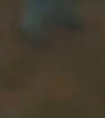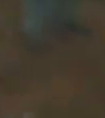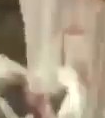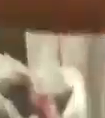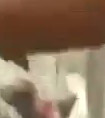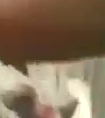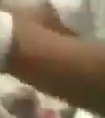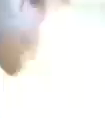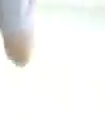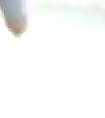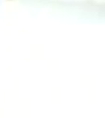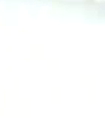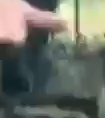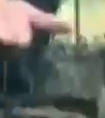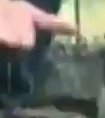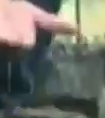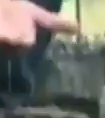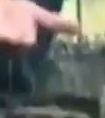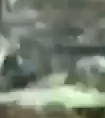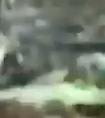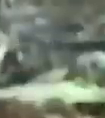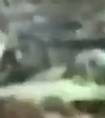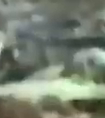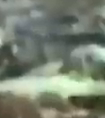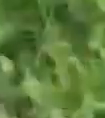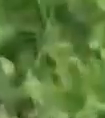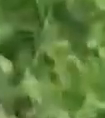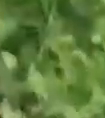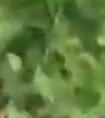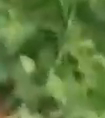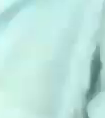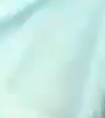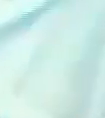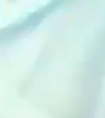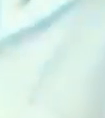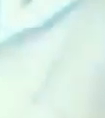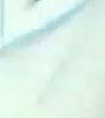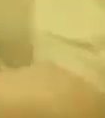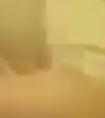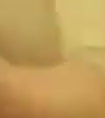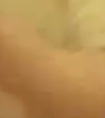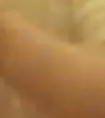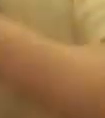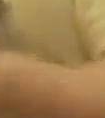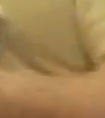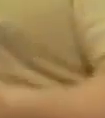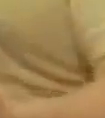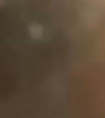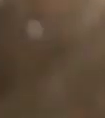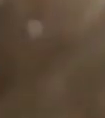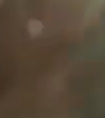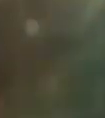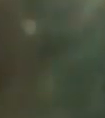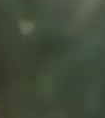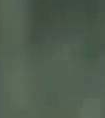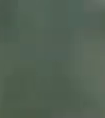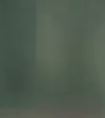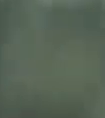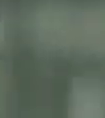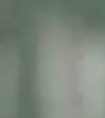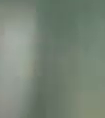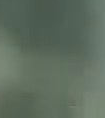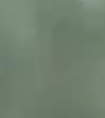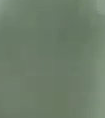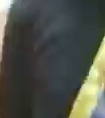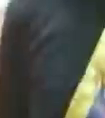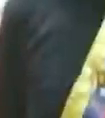plenipotenciaria. Que reconstruya los caminos de la armonía, del equilibrio, de la tolerancia y del